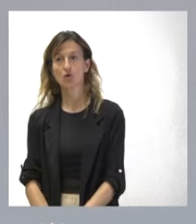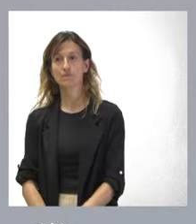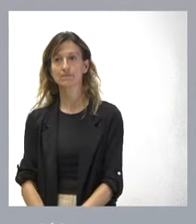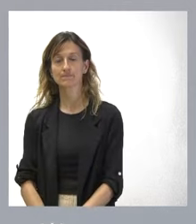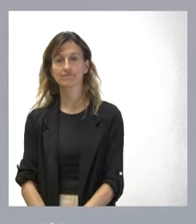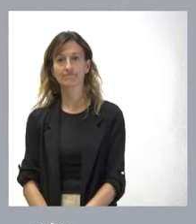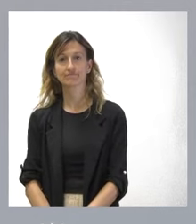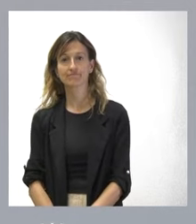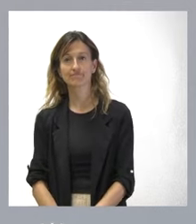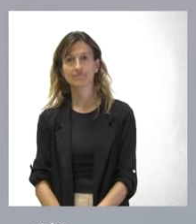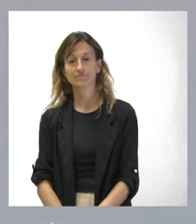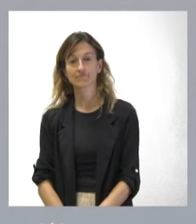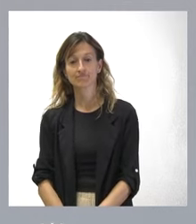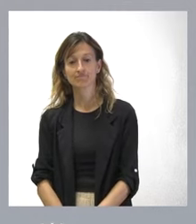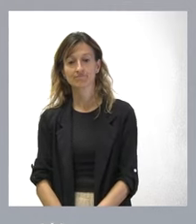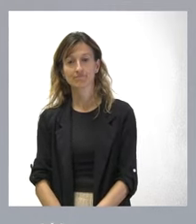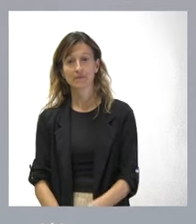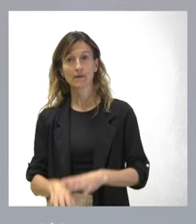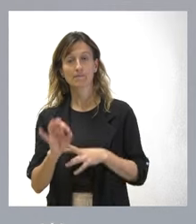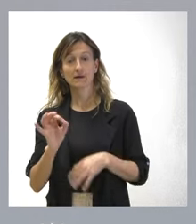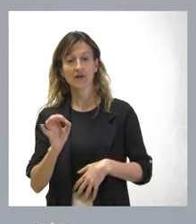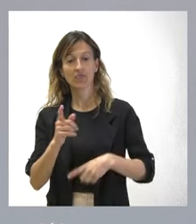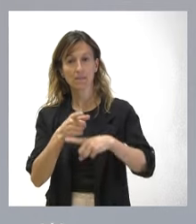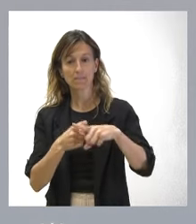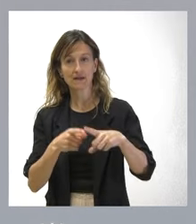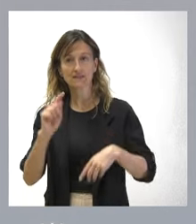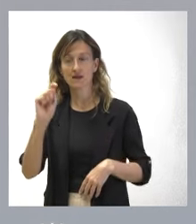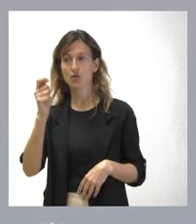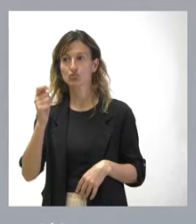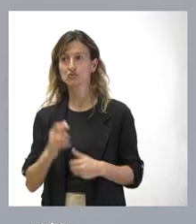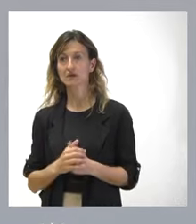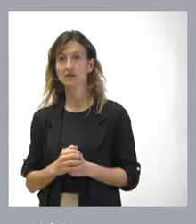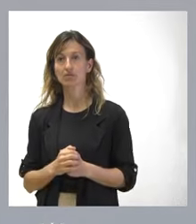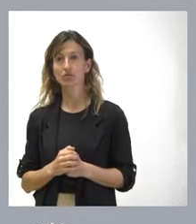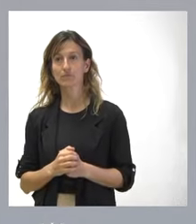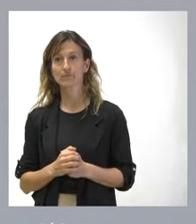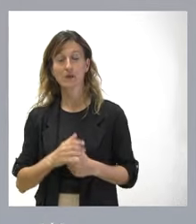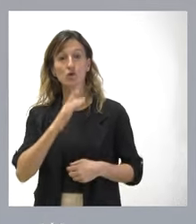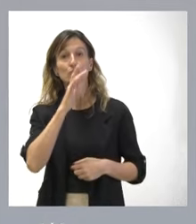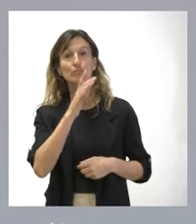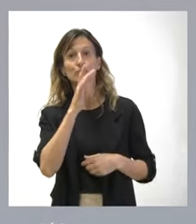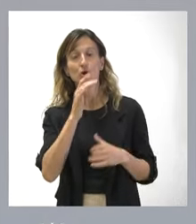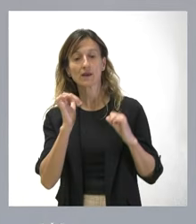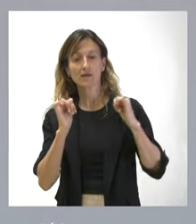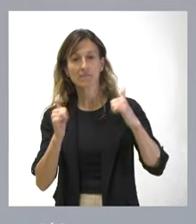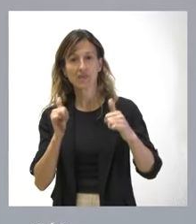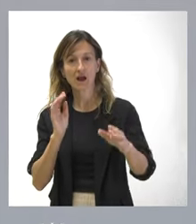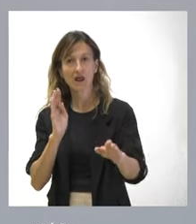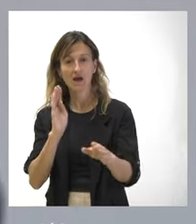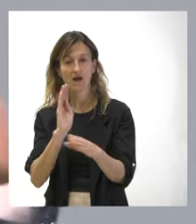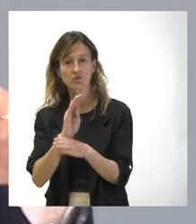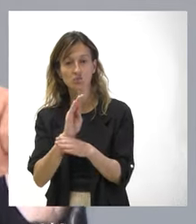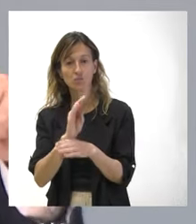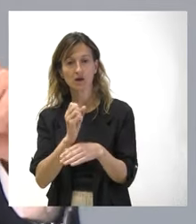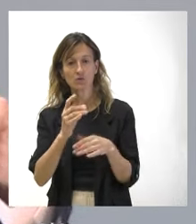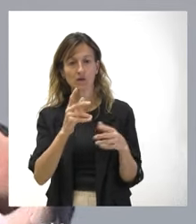es verdad que una parte, una parte solo de eso lo hemos conseguido, porque recordará usted que cuando pusimos en marcha esta ayuda el número de